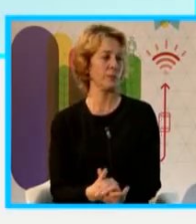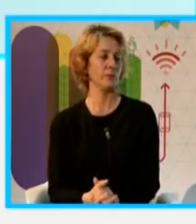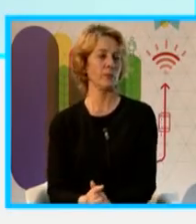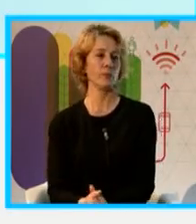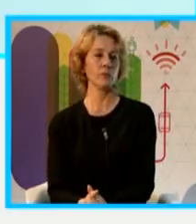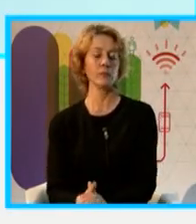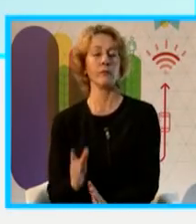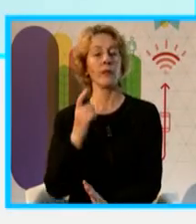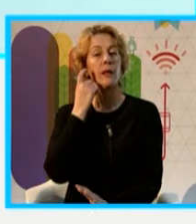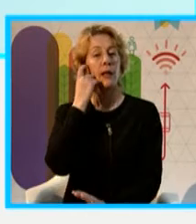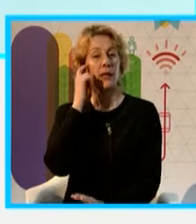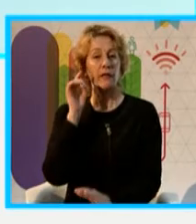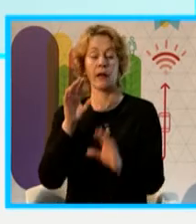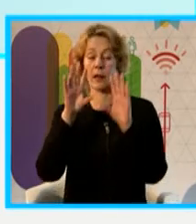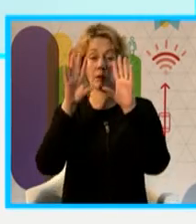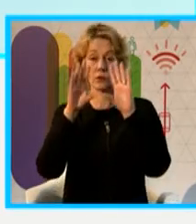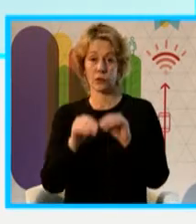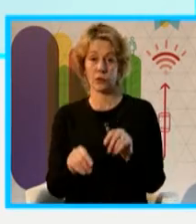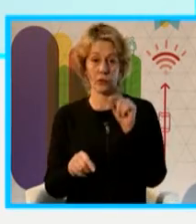La idea es que todas estas aplicaciones